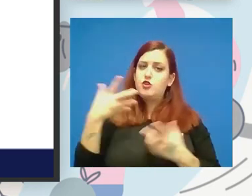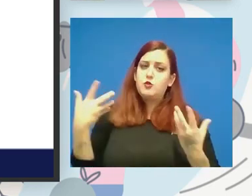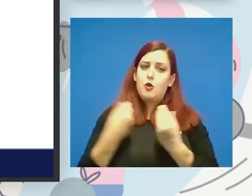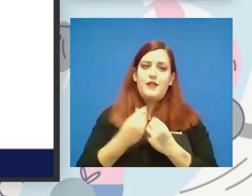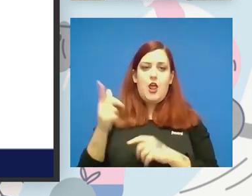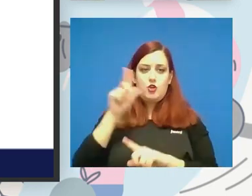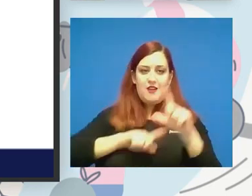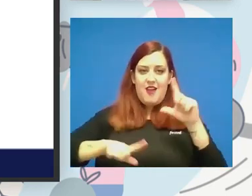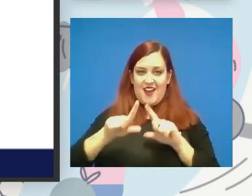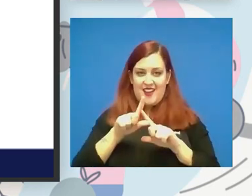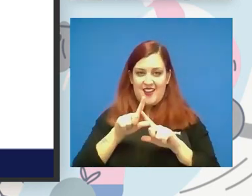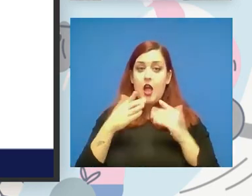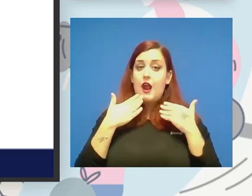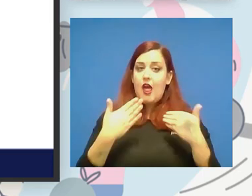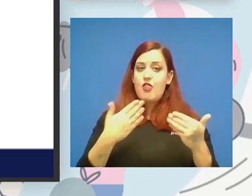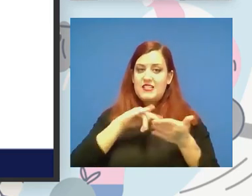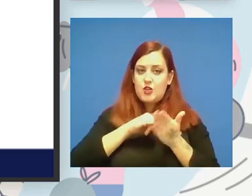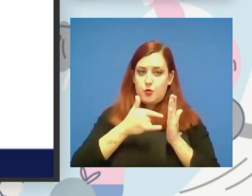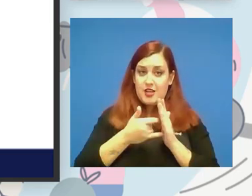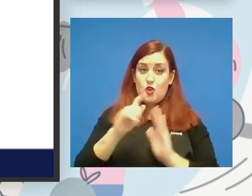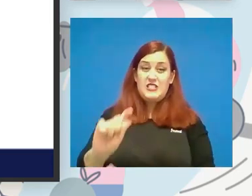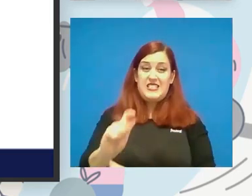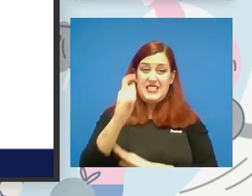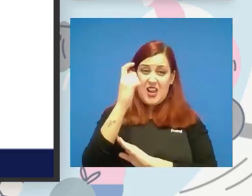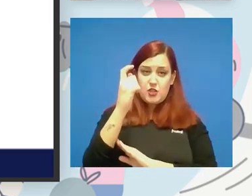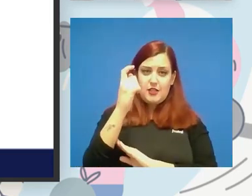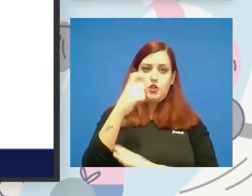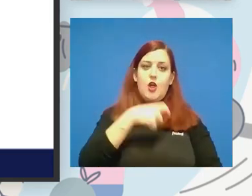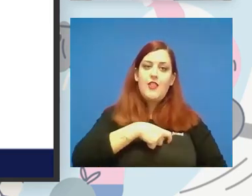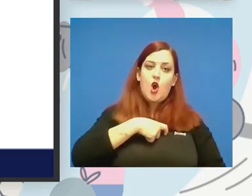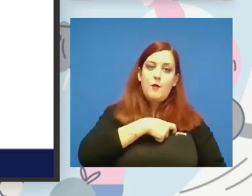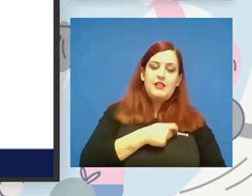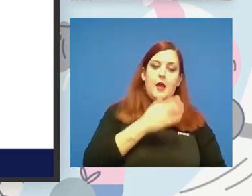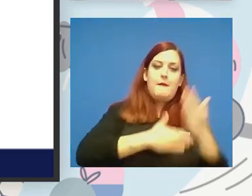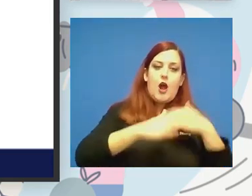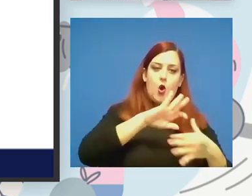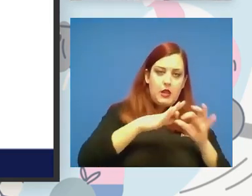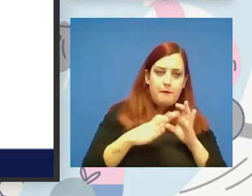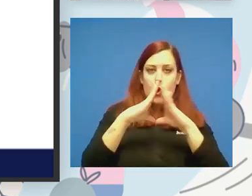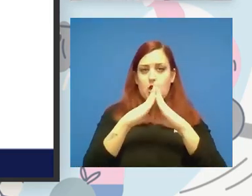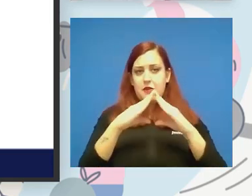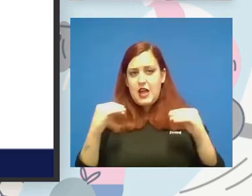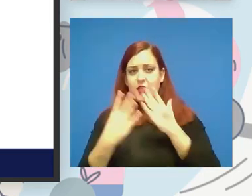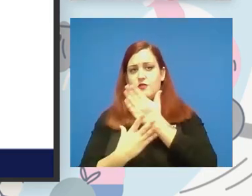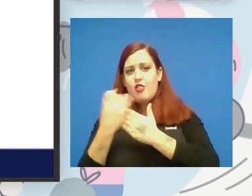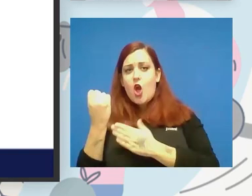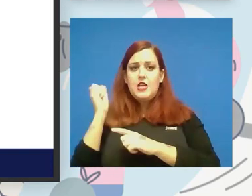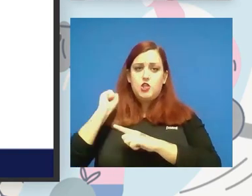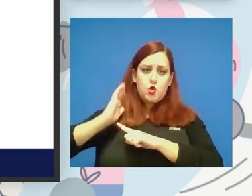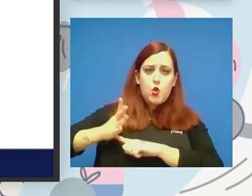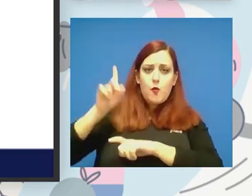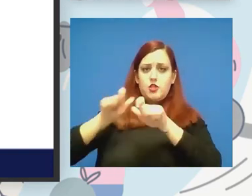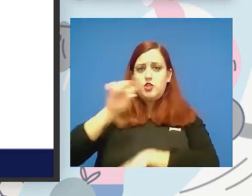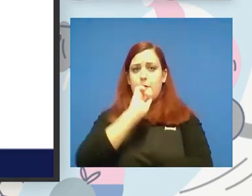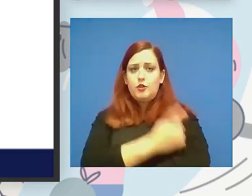en estos proyectos que el éxito que tenga el comité paralímpico las universidades las federaciones los clubes los deportistas los